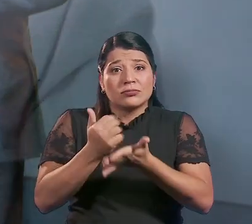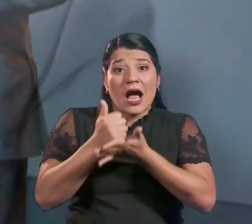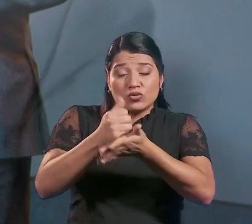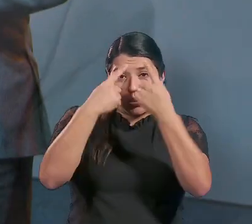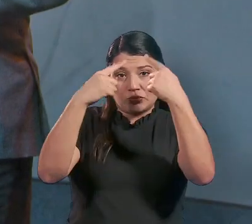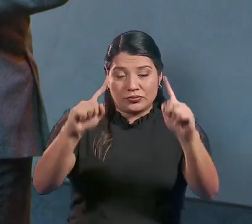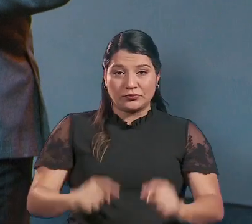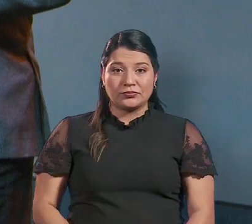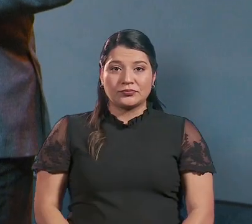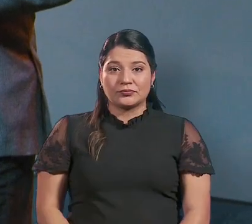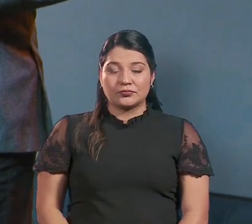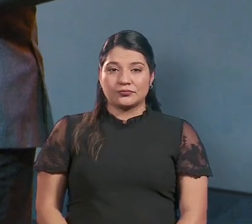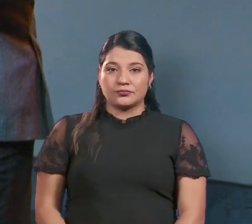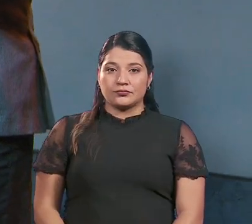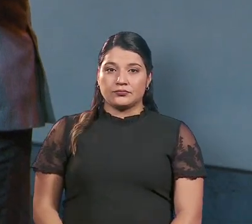a estos resultados.